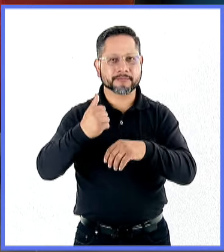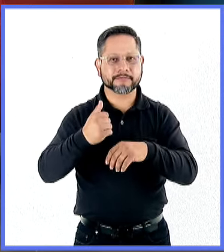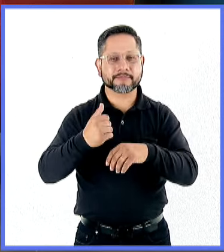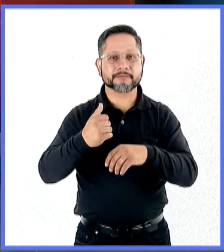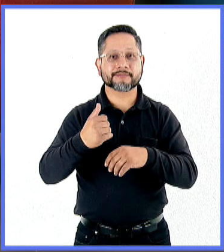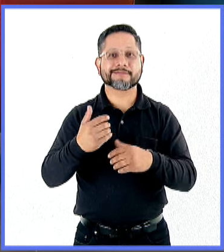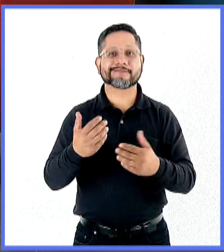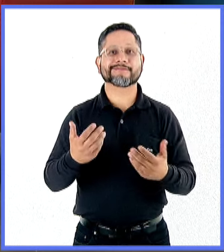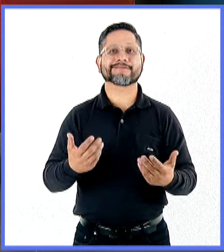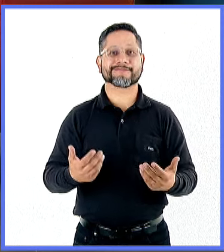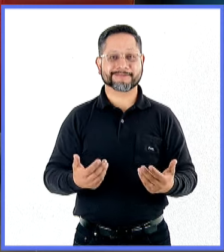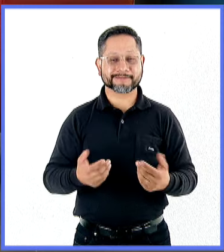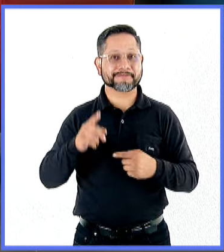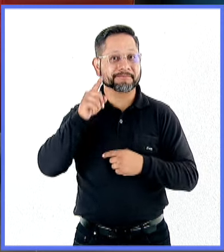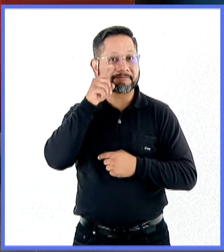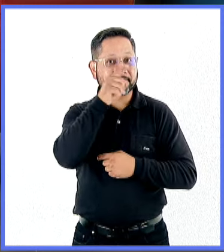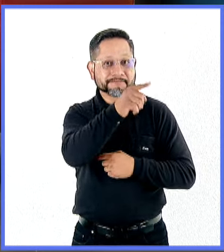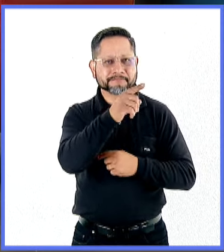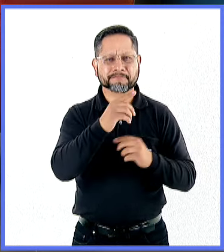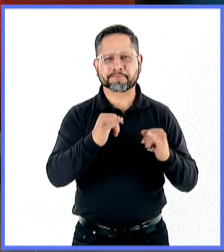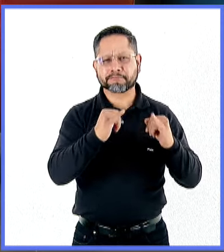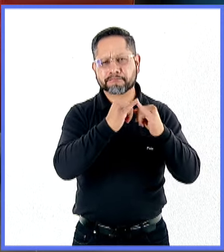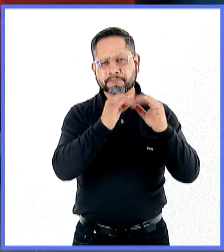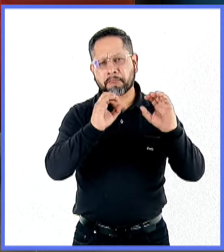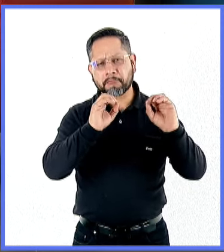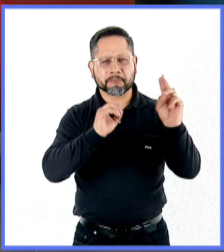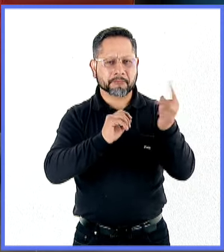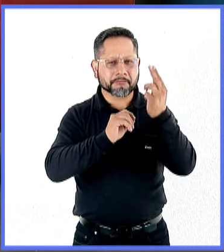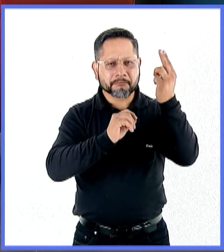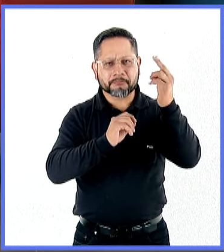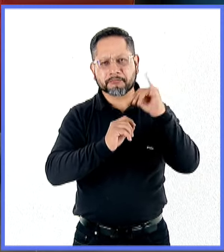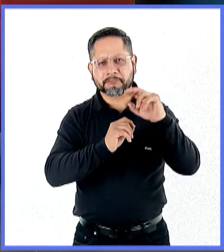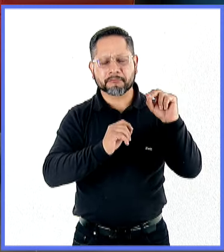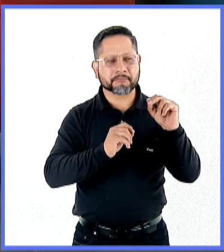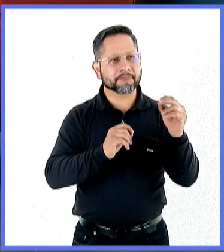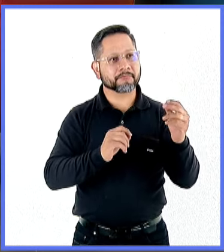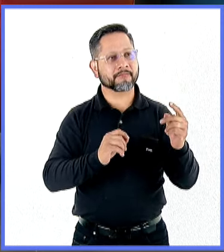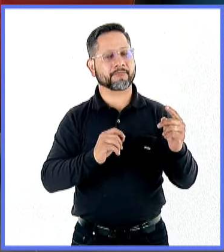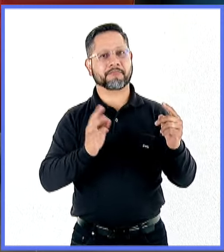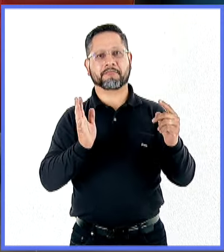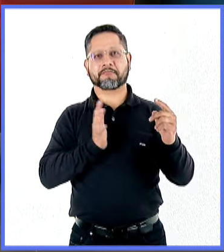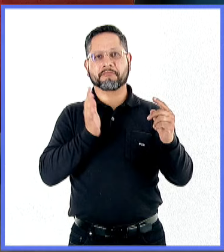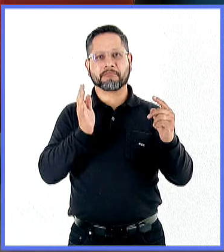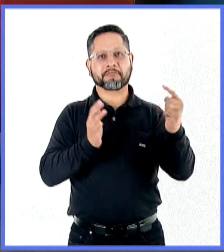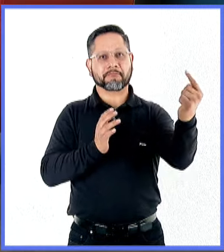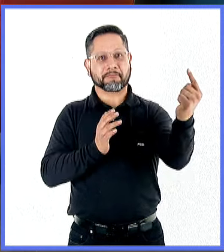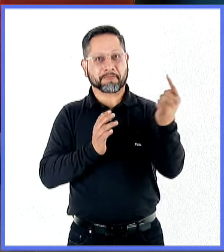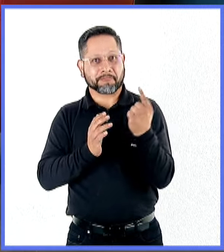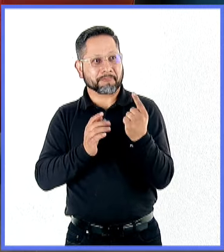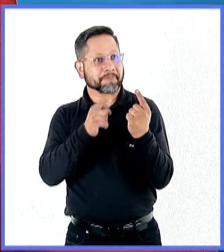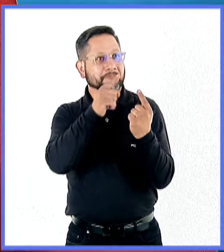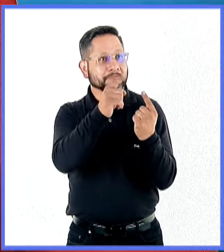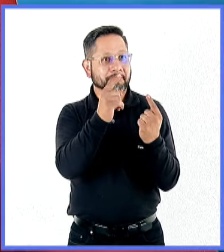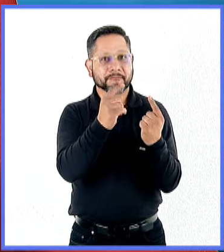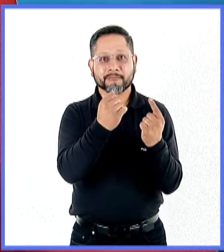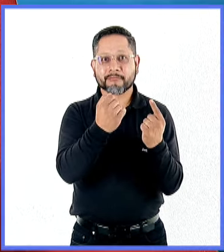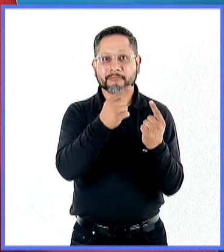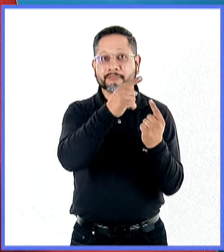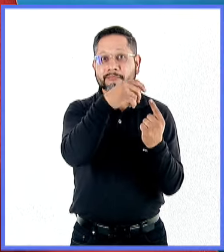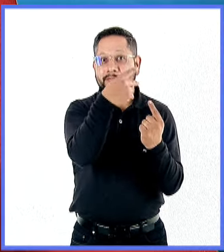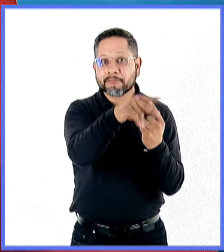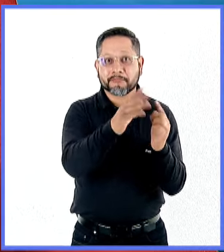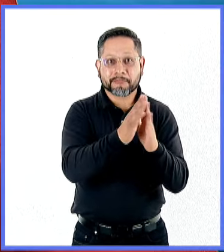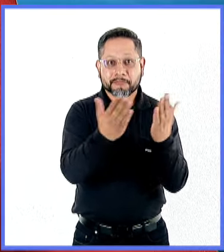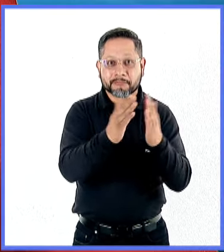institución oficial o no oficial que uno menos imagina, tiene un libro sobre don Pablo González